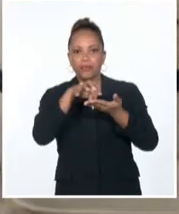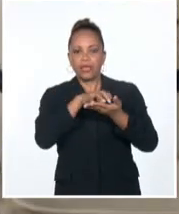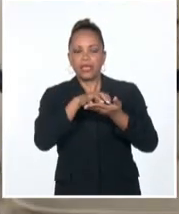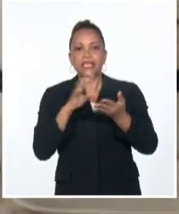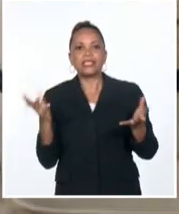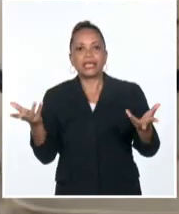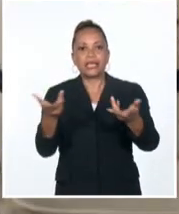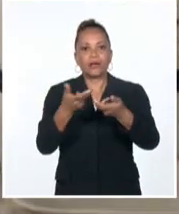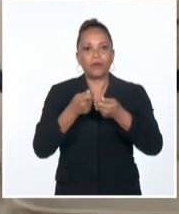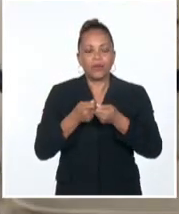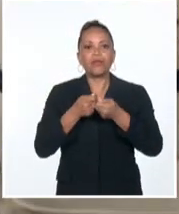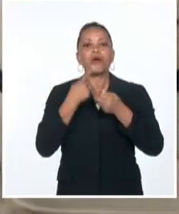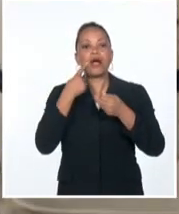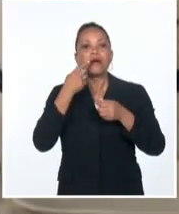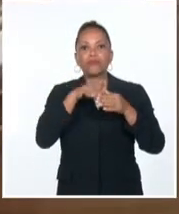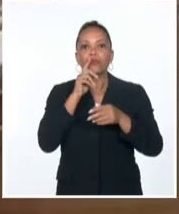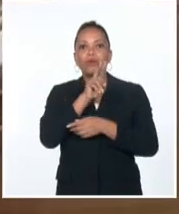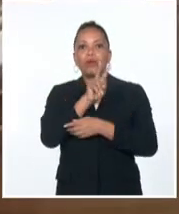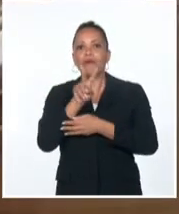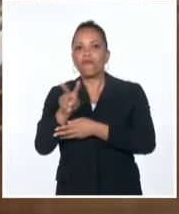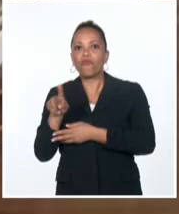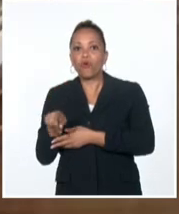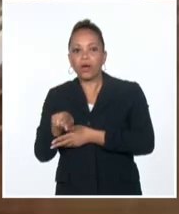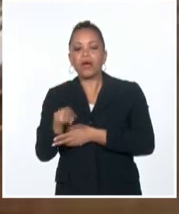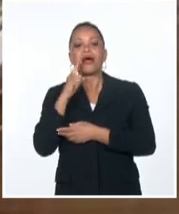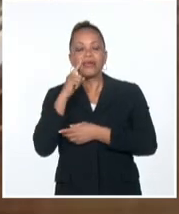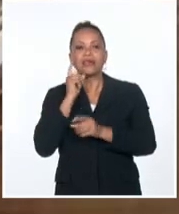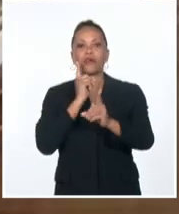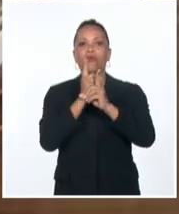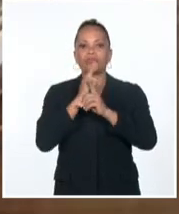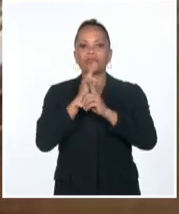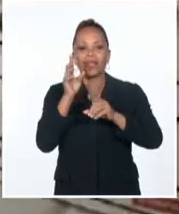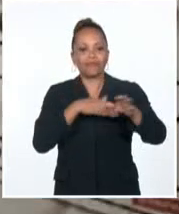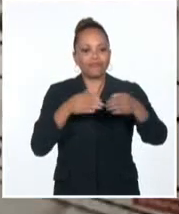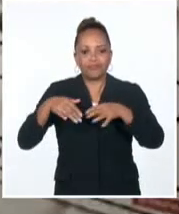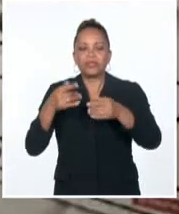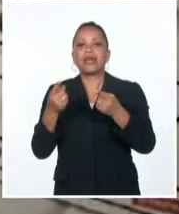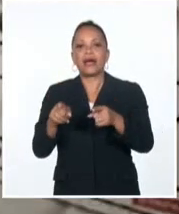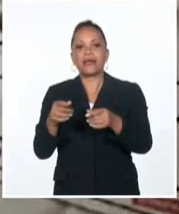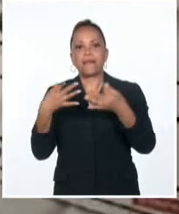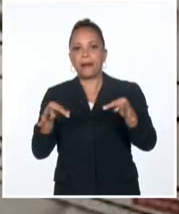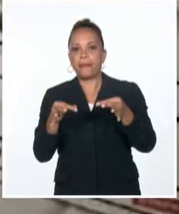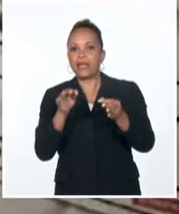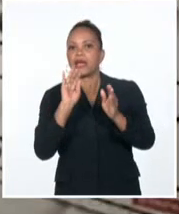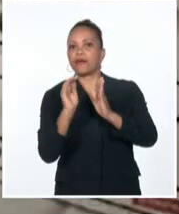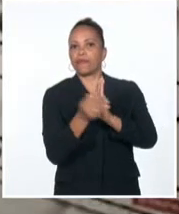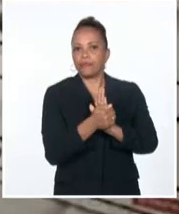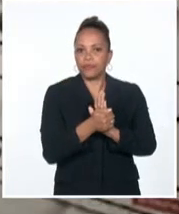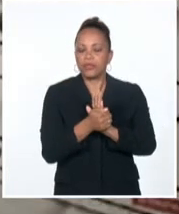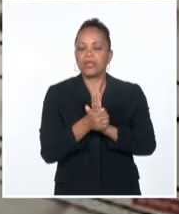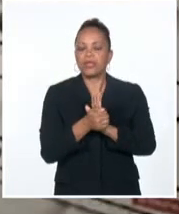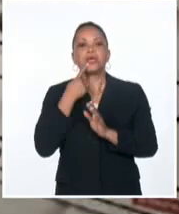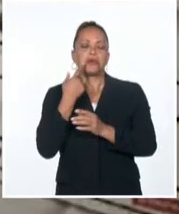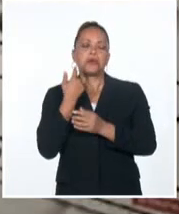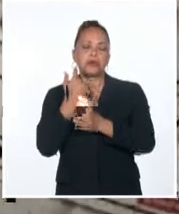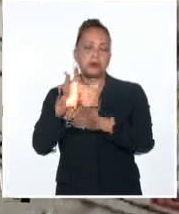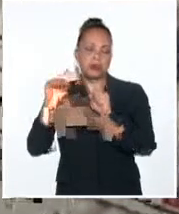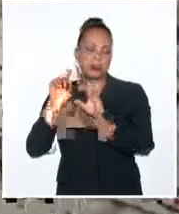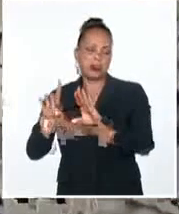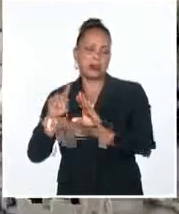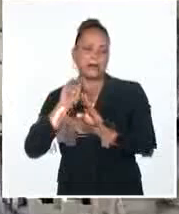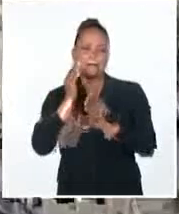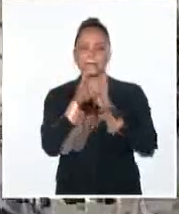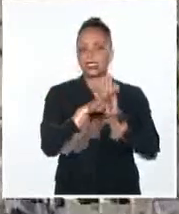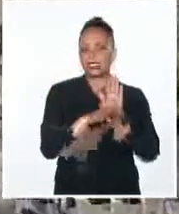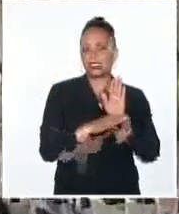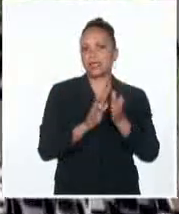registro realizado por el Buró Federal de Investigaciones, el FBI. El tribunal dejó al acusado en libertad sin medidas cautelares. Trump cumple